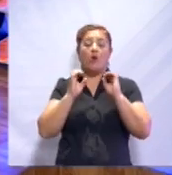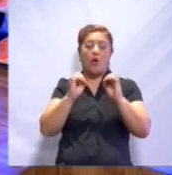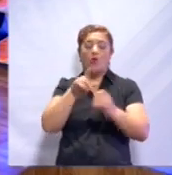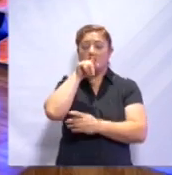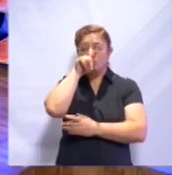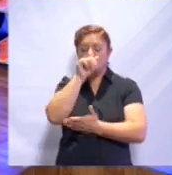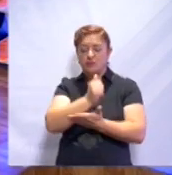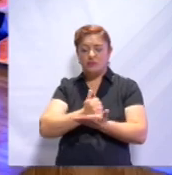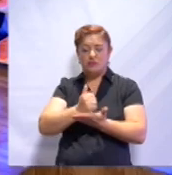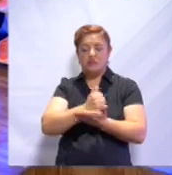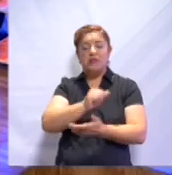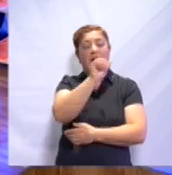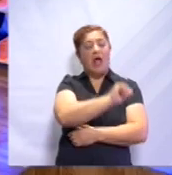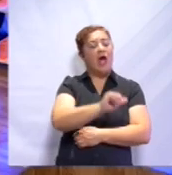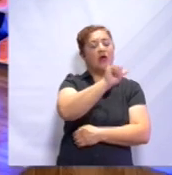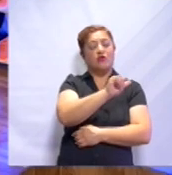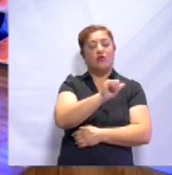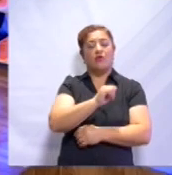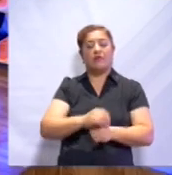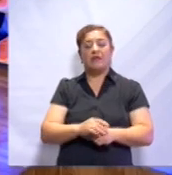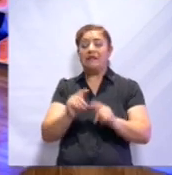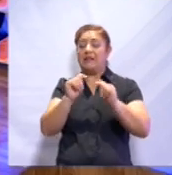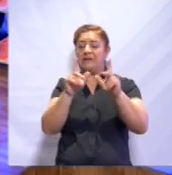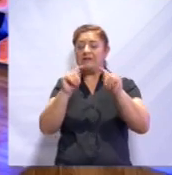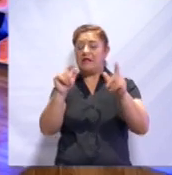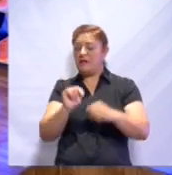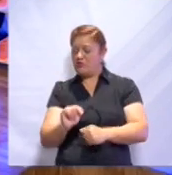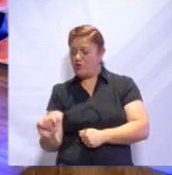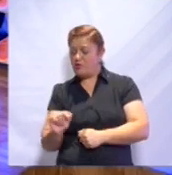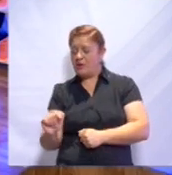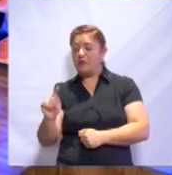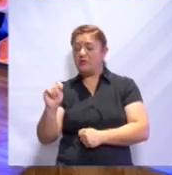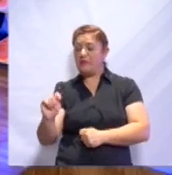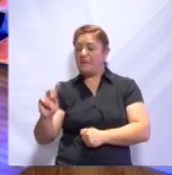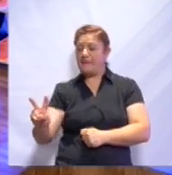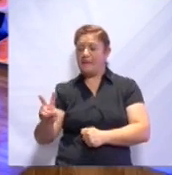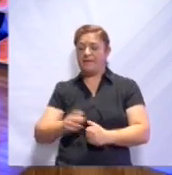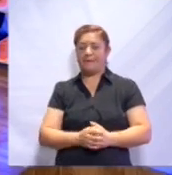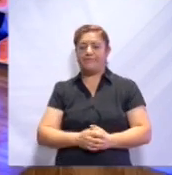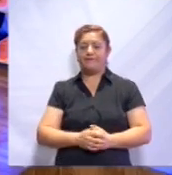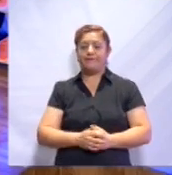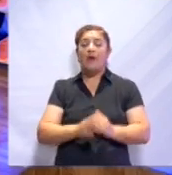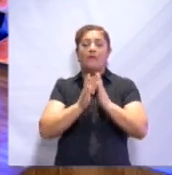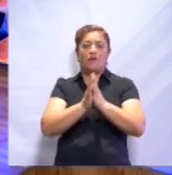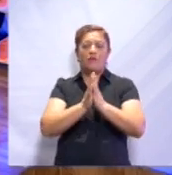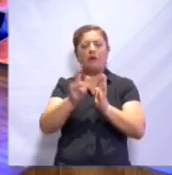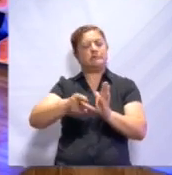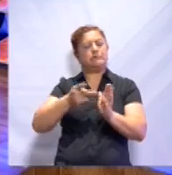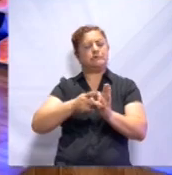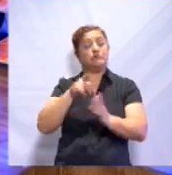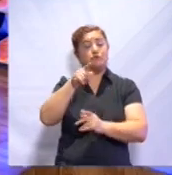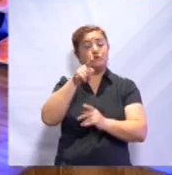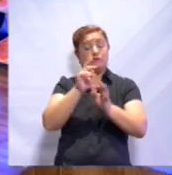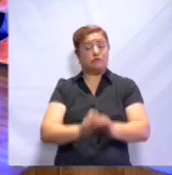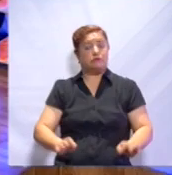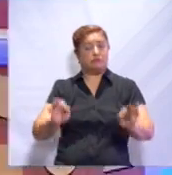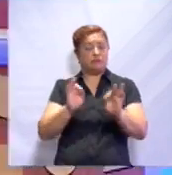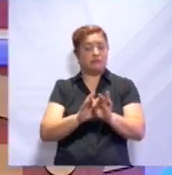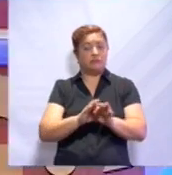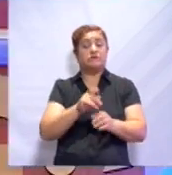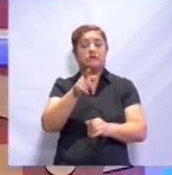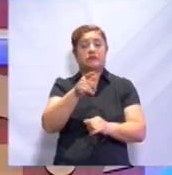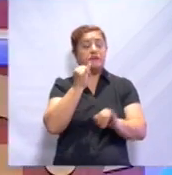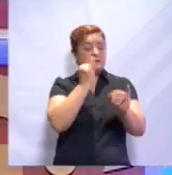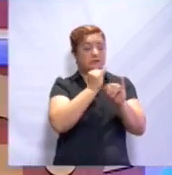Twitter como arroba tlaxcala-tv. Por favor, y lo volvemos a repetir, esto es muy, muy,